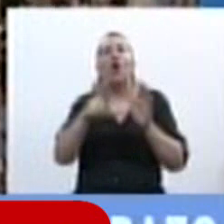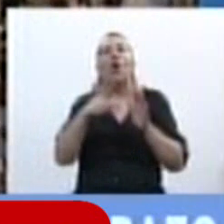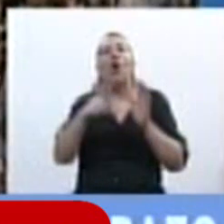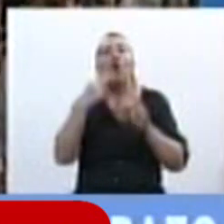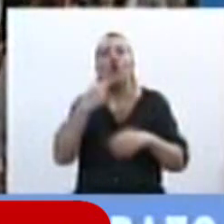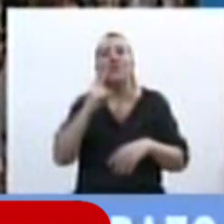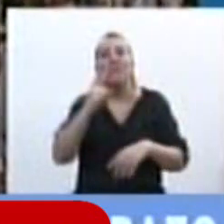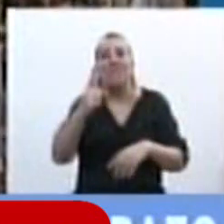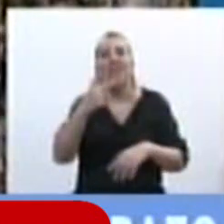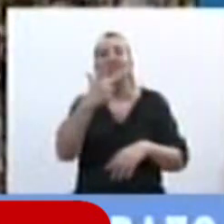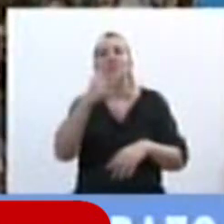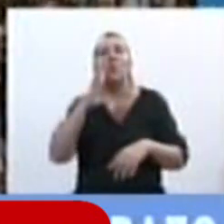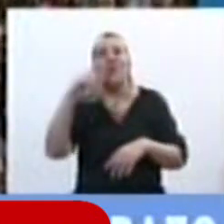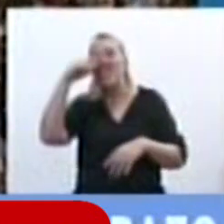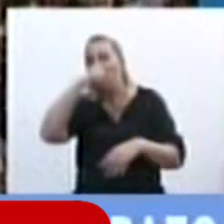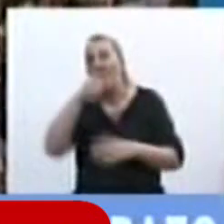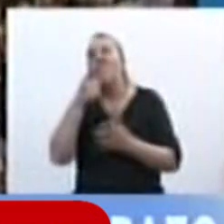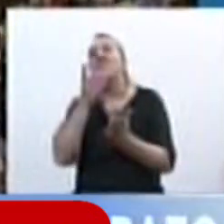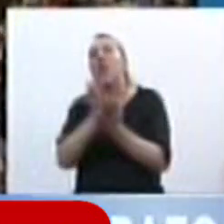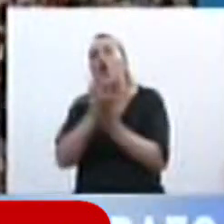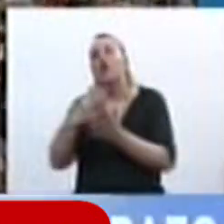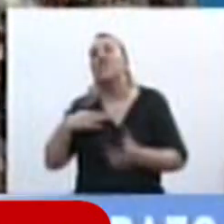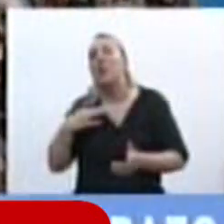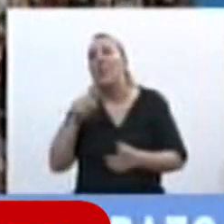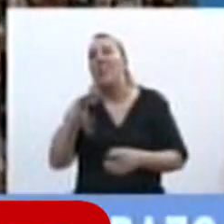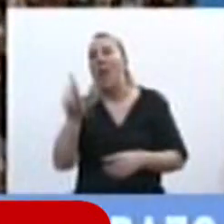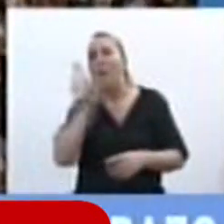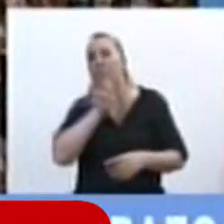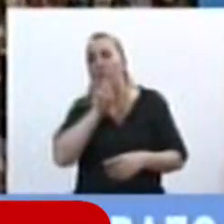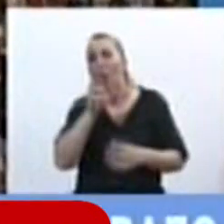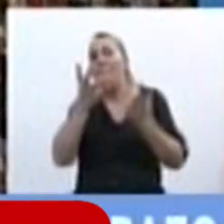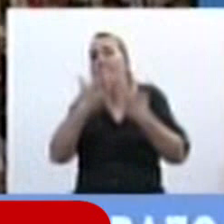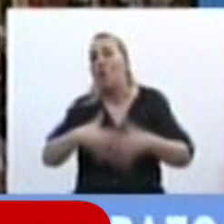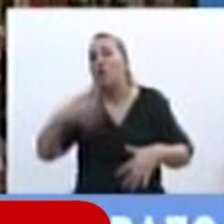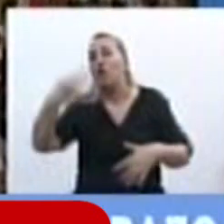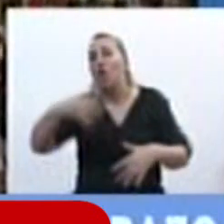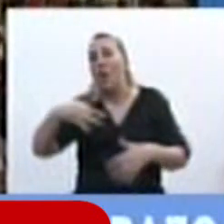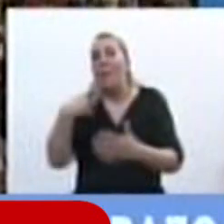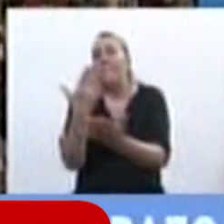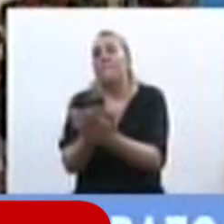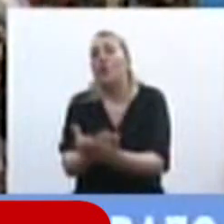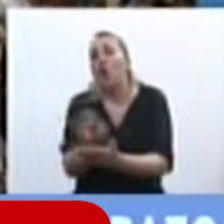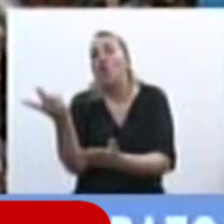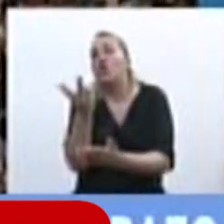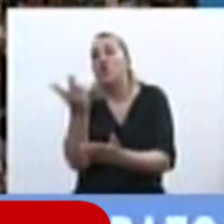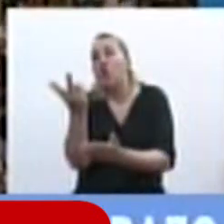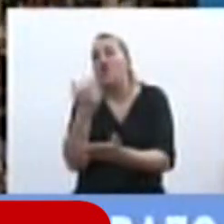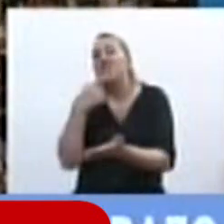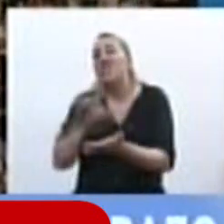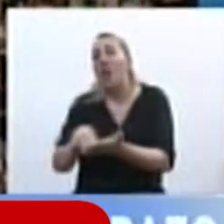de los derechos civiles de la mujer. El proyecto original fue presentado por dos senadores socialistas,